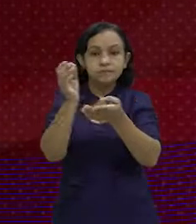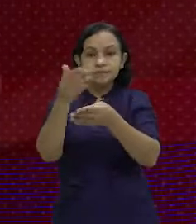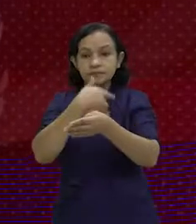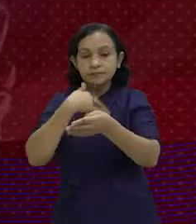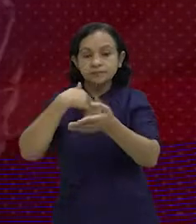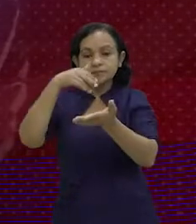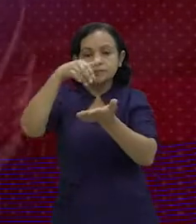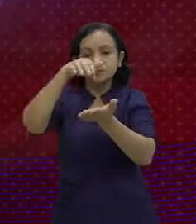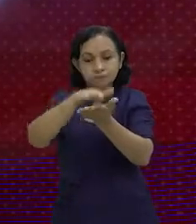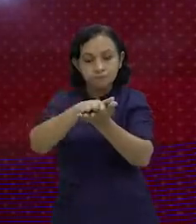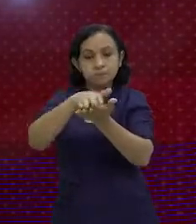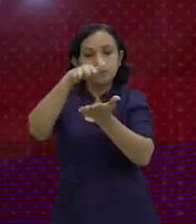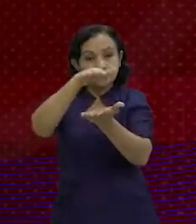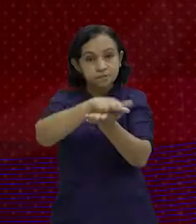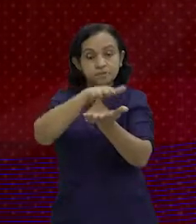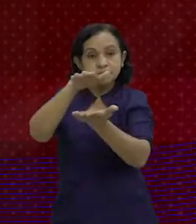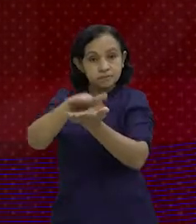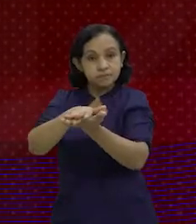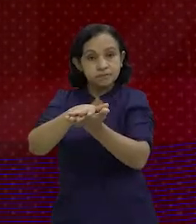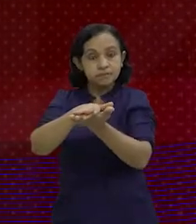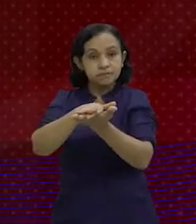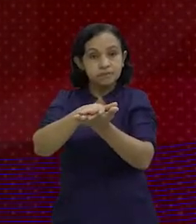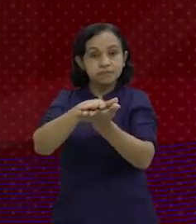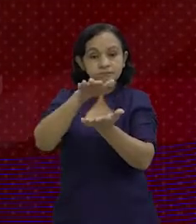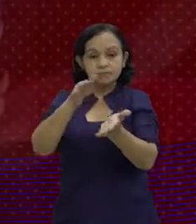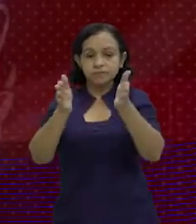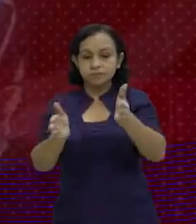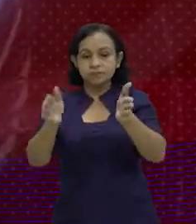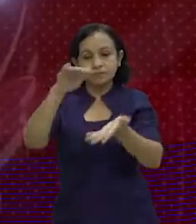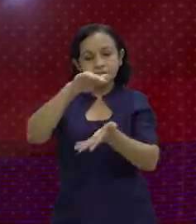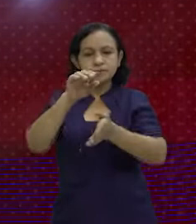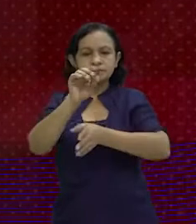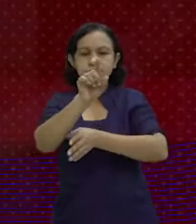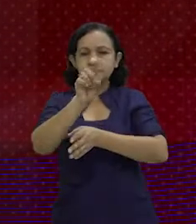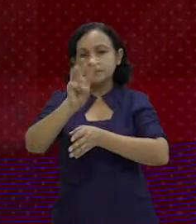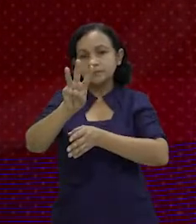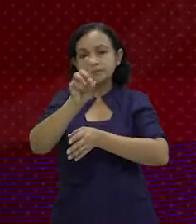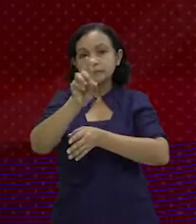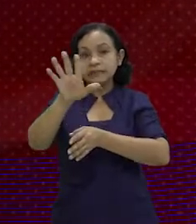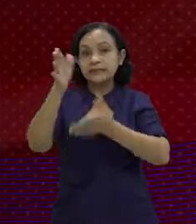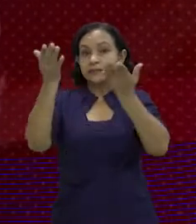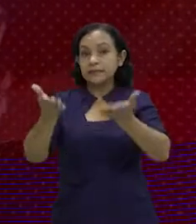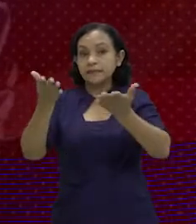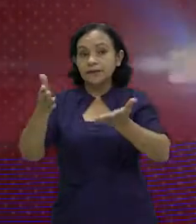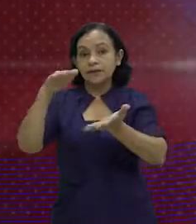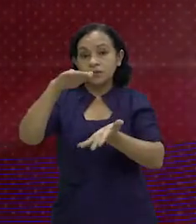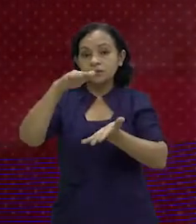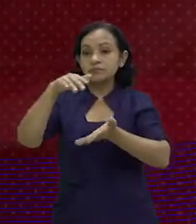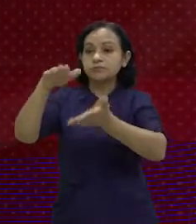prensar el plástico con una compactadora y se hacen bloques que pesan entre 13 y 15 kilos.